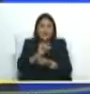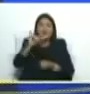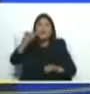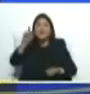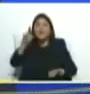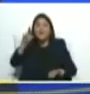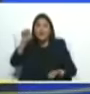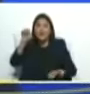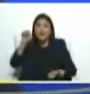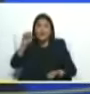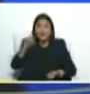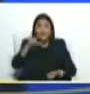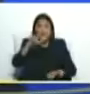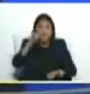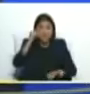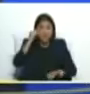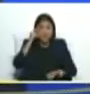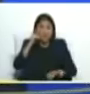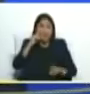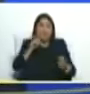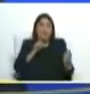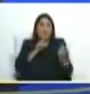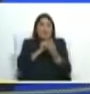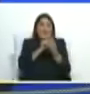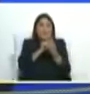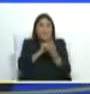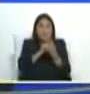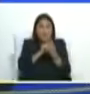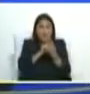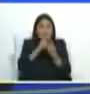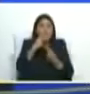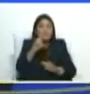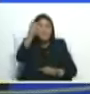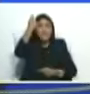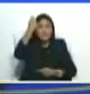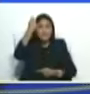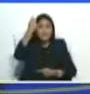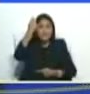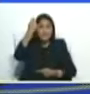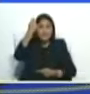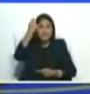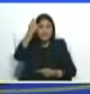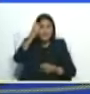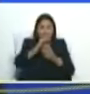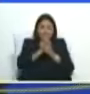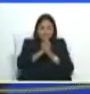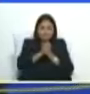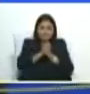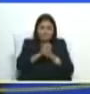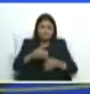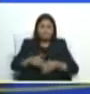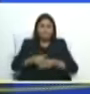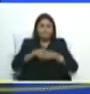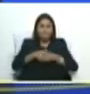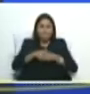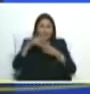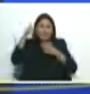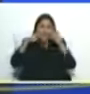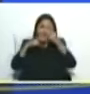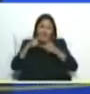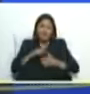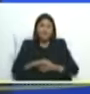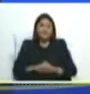y ese día tuvimos el encuentro físico por primera vez y estrechamos la mano del gigante Hugo Chávez